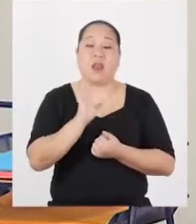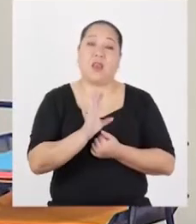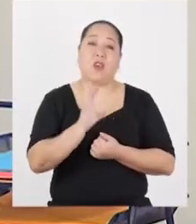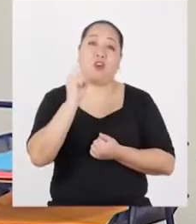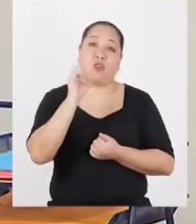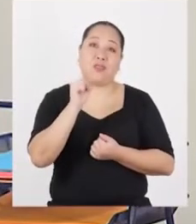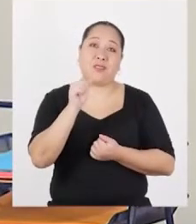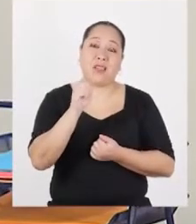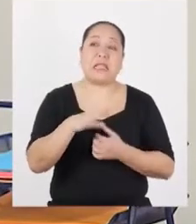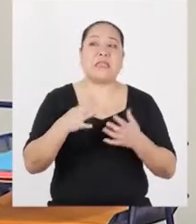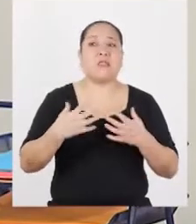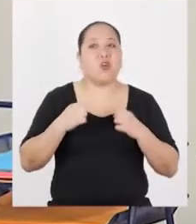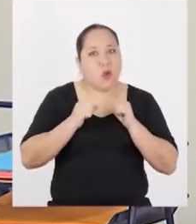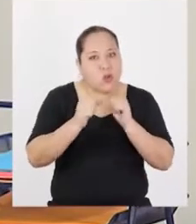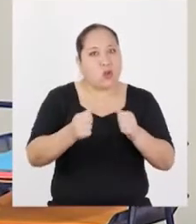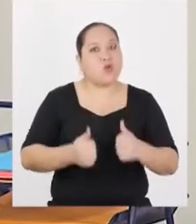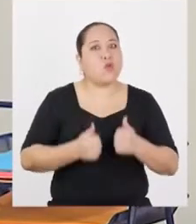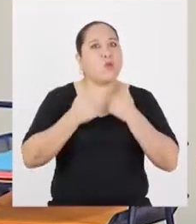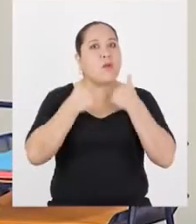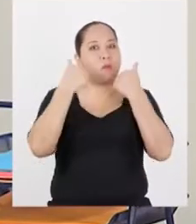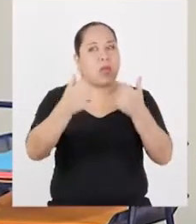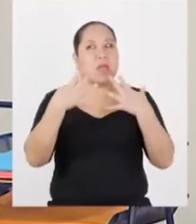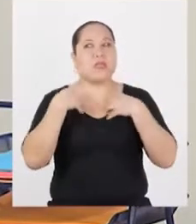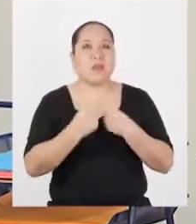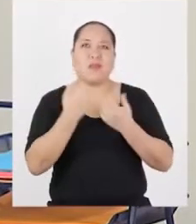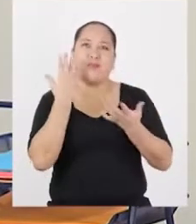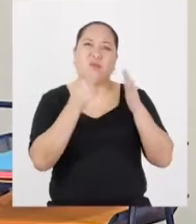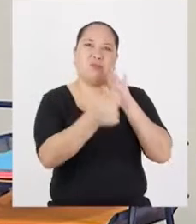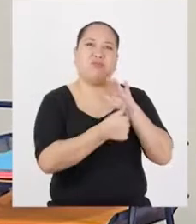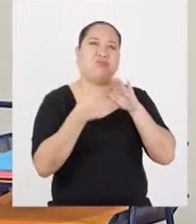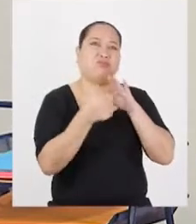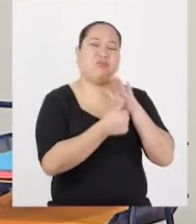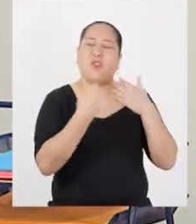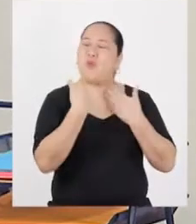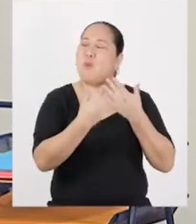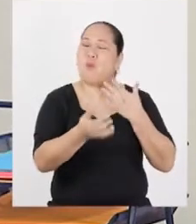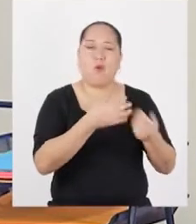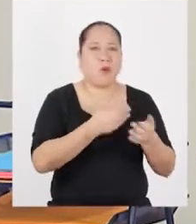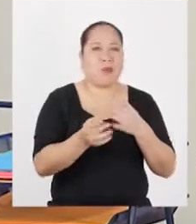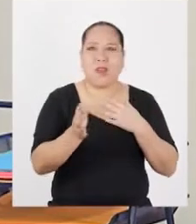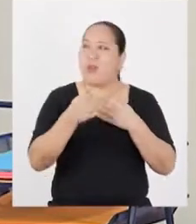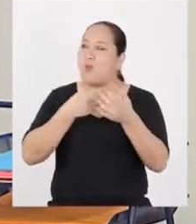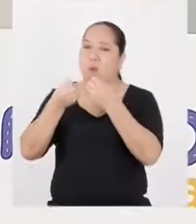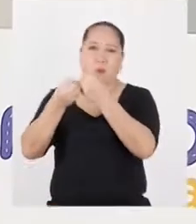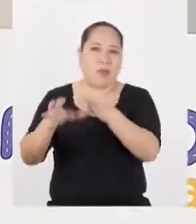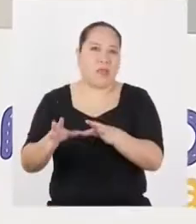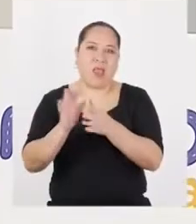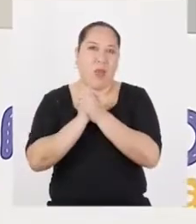sano. Seguir haciendo su vida normal. Por más pandemia que lo tenga encerrado. Por más que pierda la amistad de su amigo.